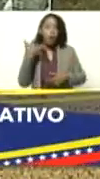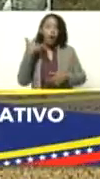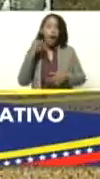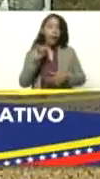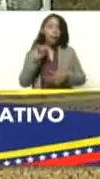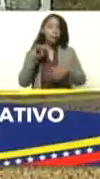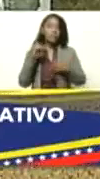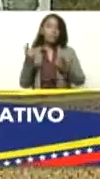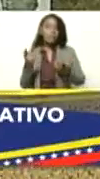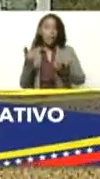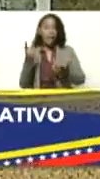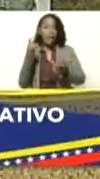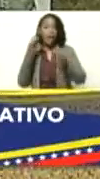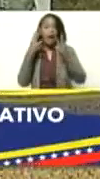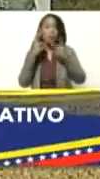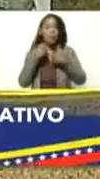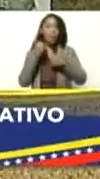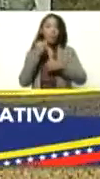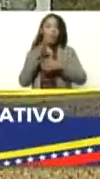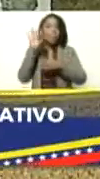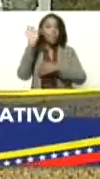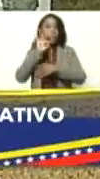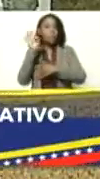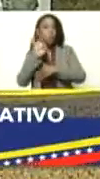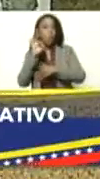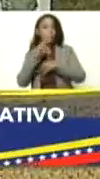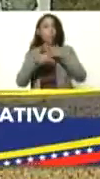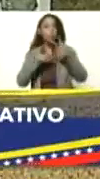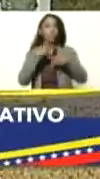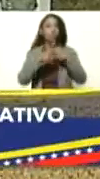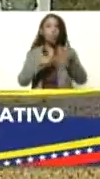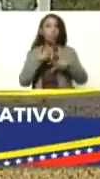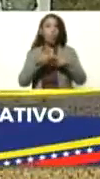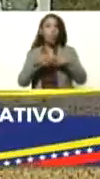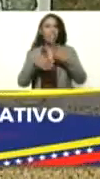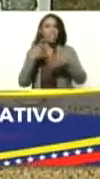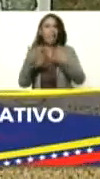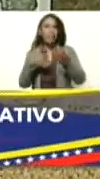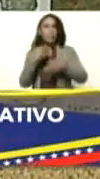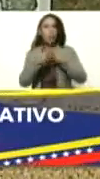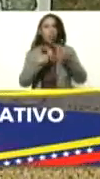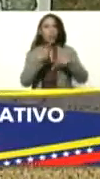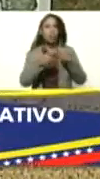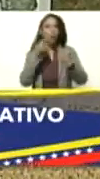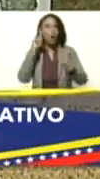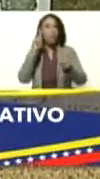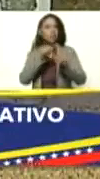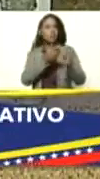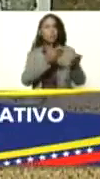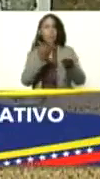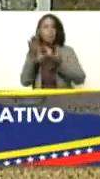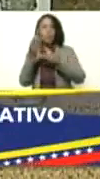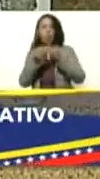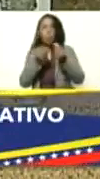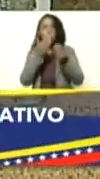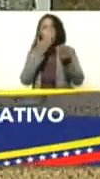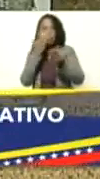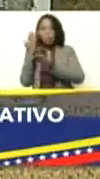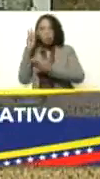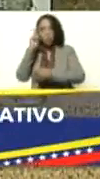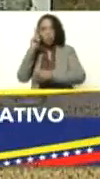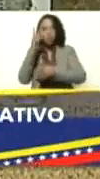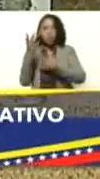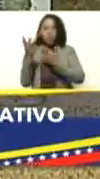de qué raza, cuál ha sido el promedio productivo, qué hacen con esa producción, hacia dónde la dirige, adelante profesor,